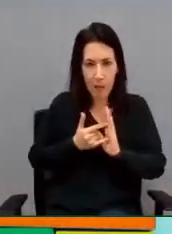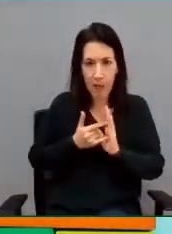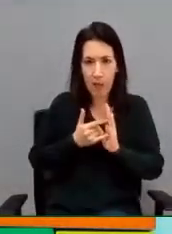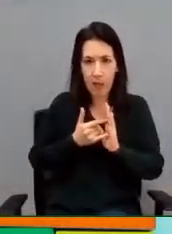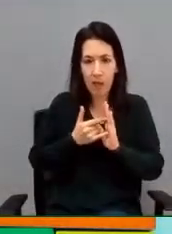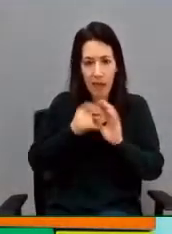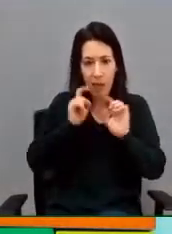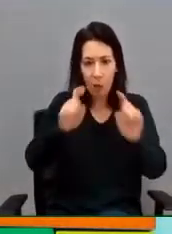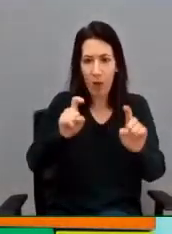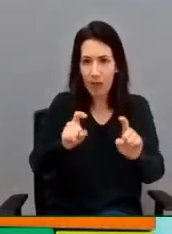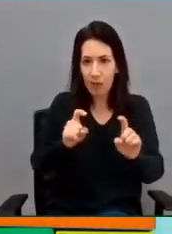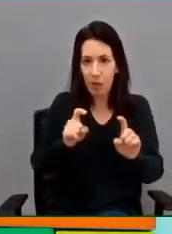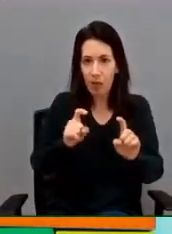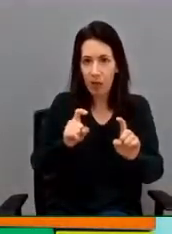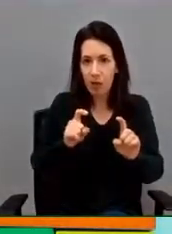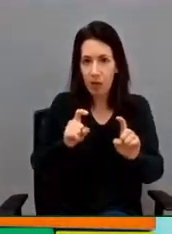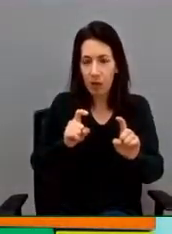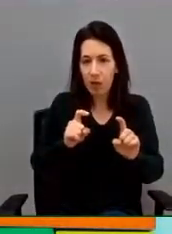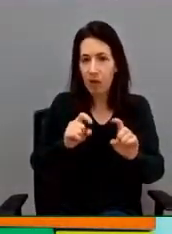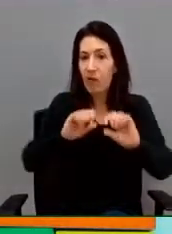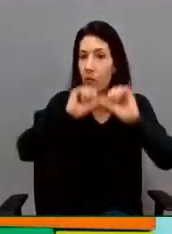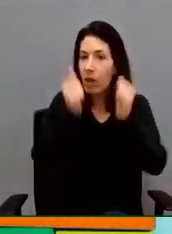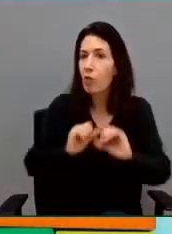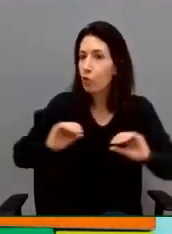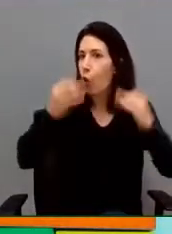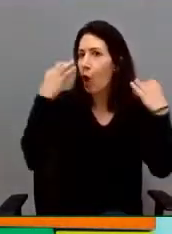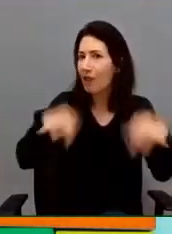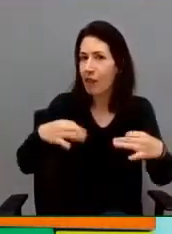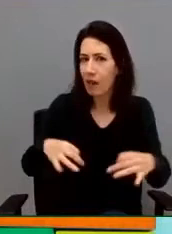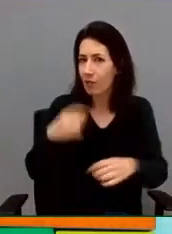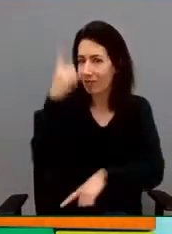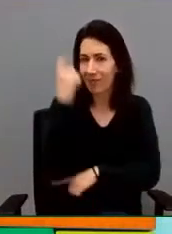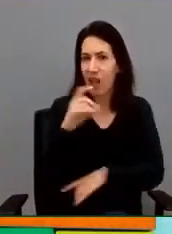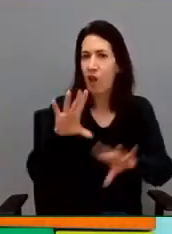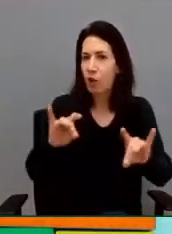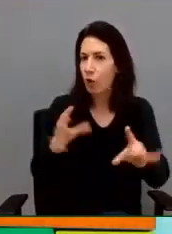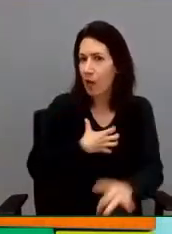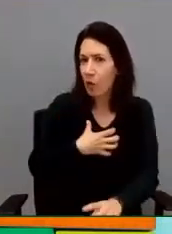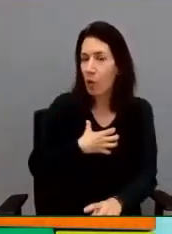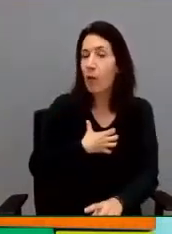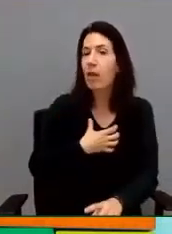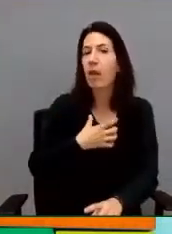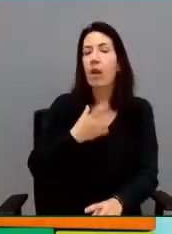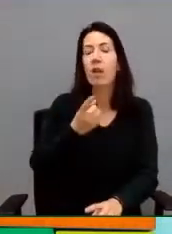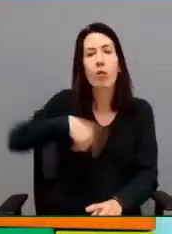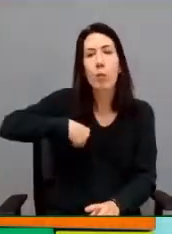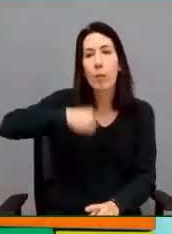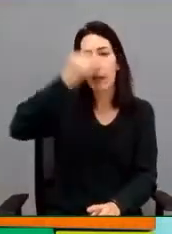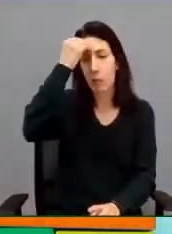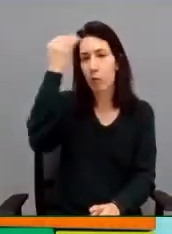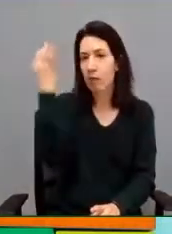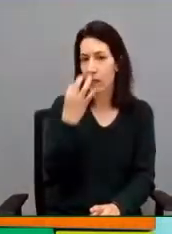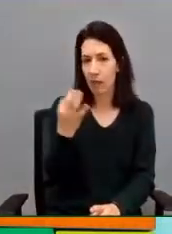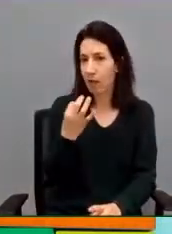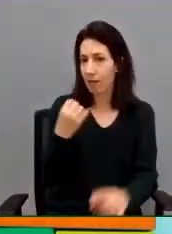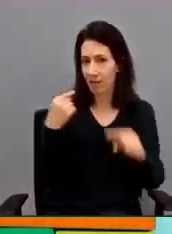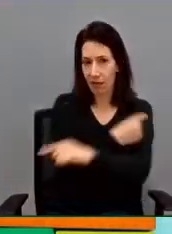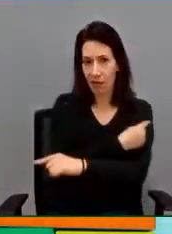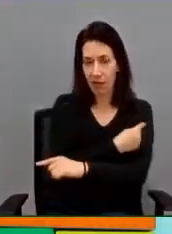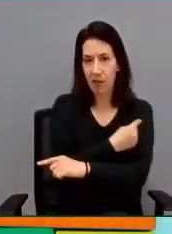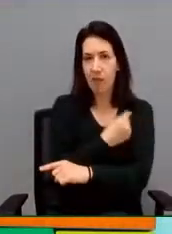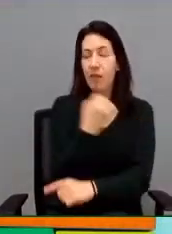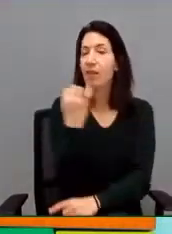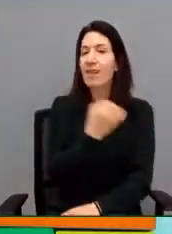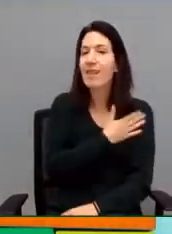educativo en su modalidad ordinaria, pues planteamos básicamente lo opuesto.